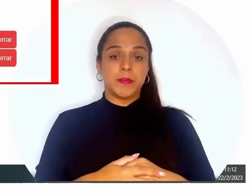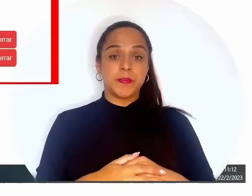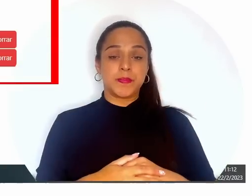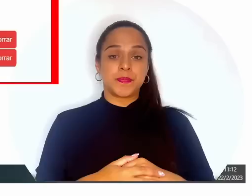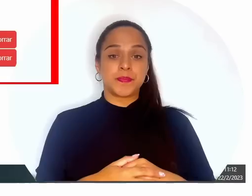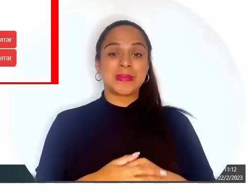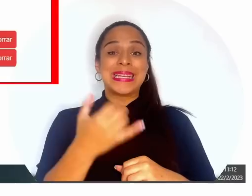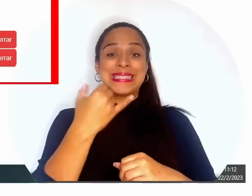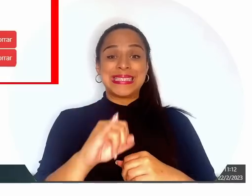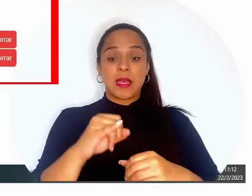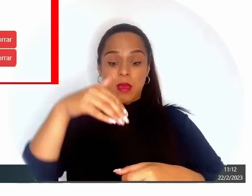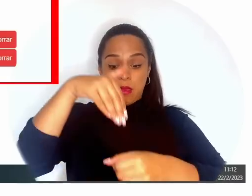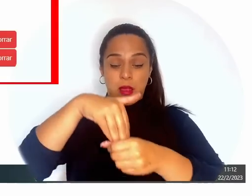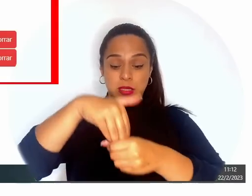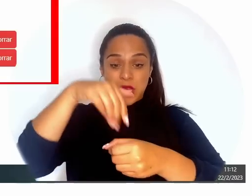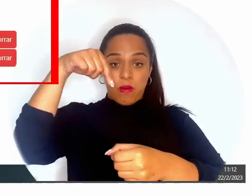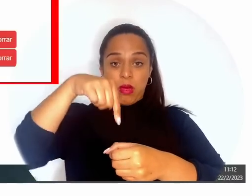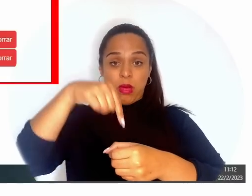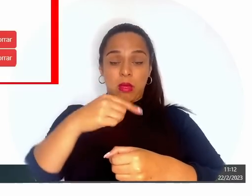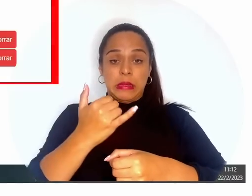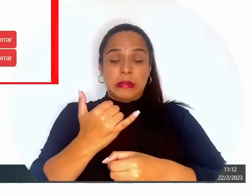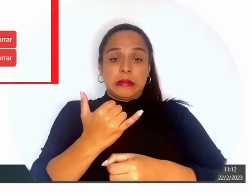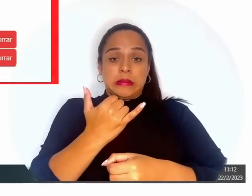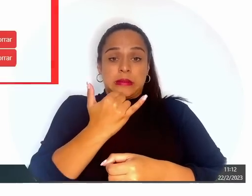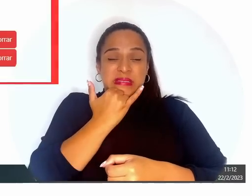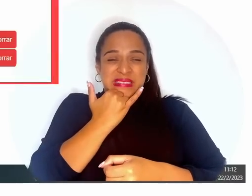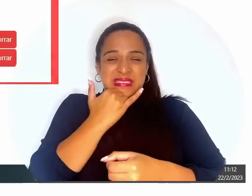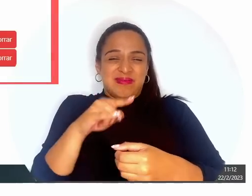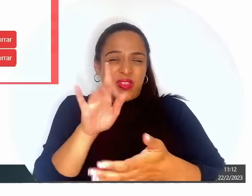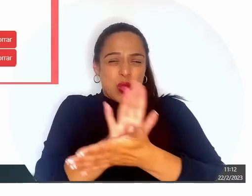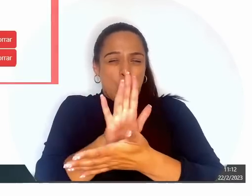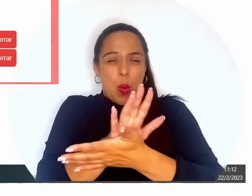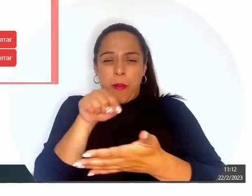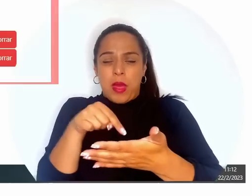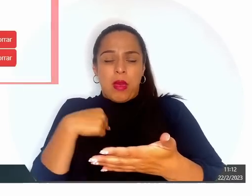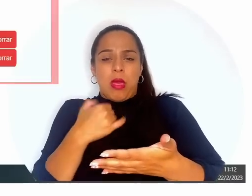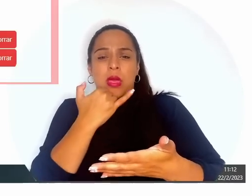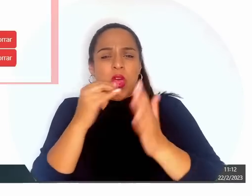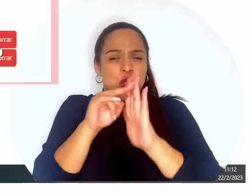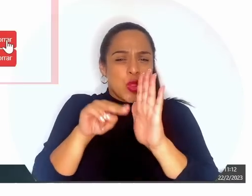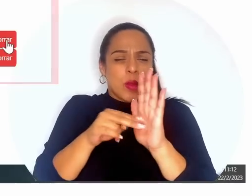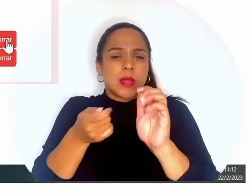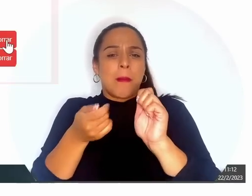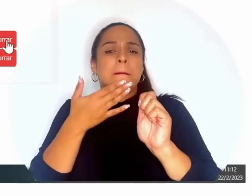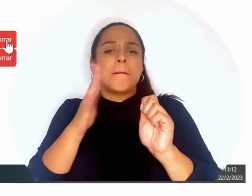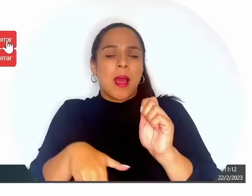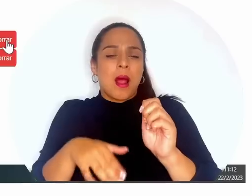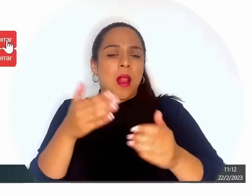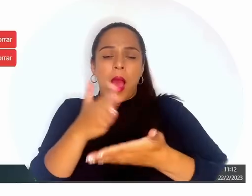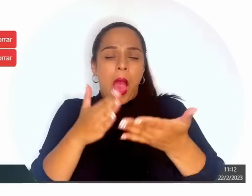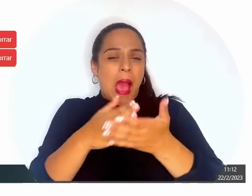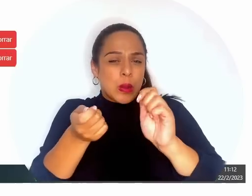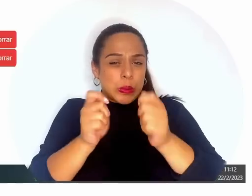es erróneo o tiene alguna nota mala o alguna descripción mala, procedemos a borrar.